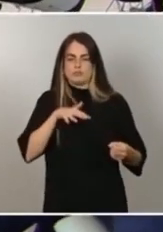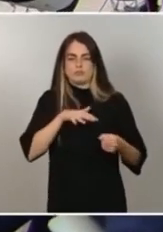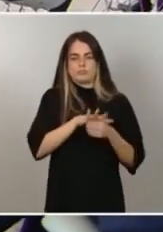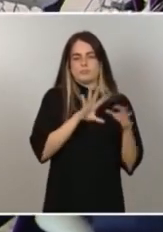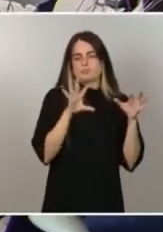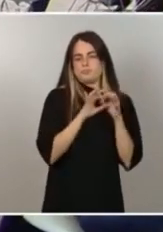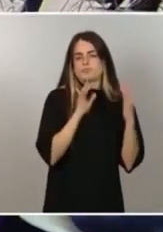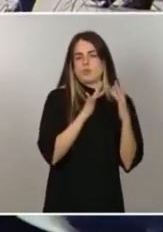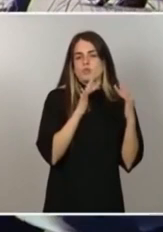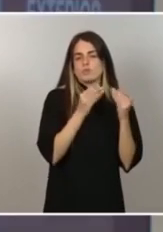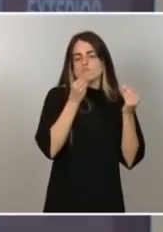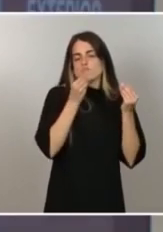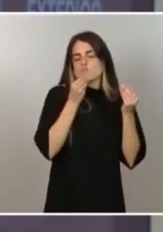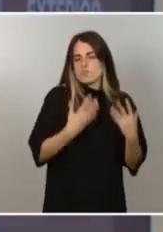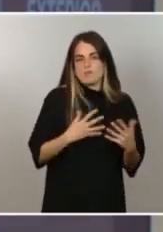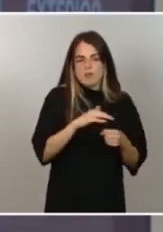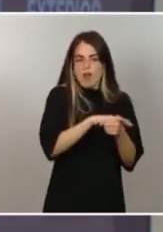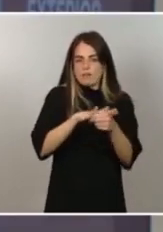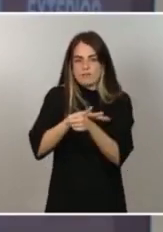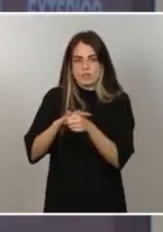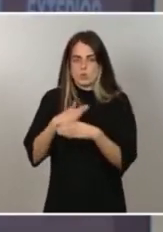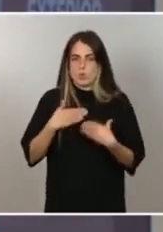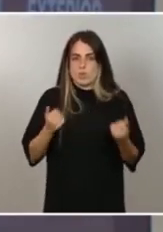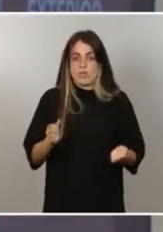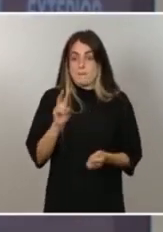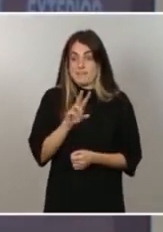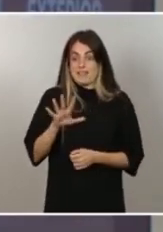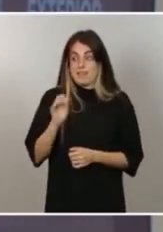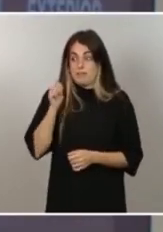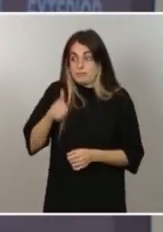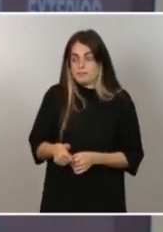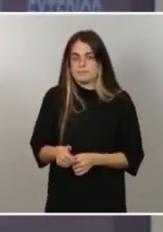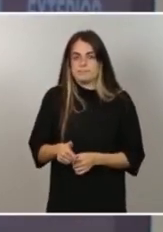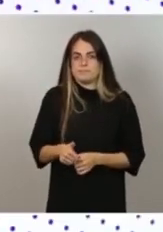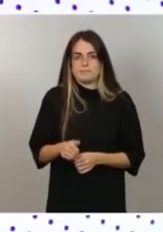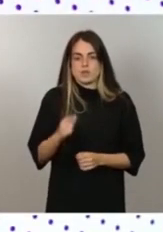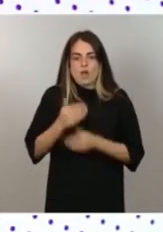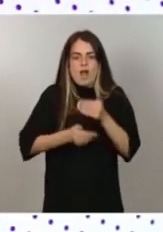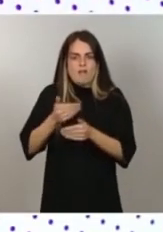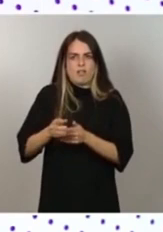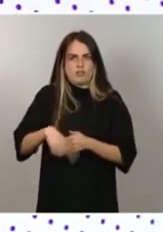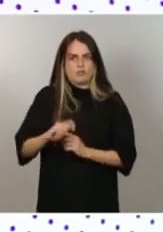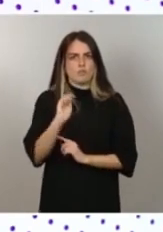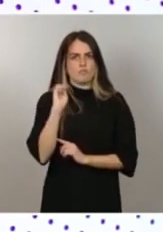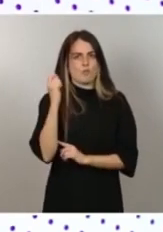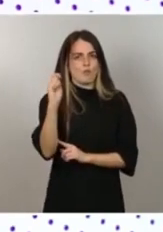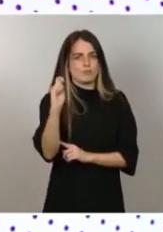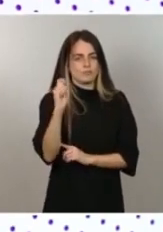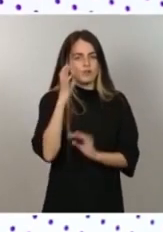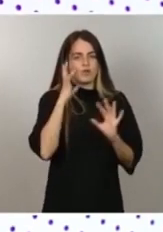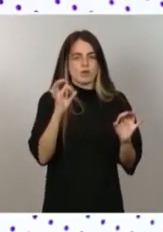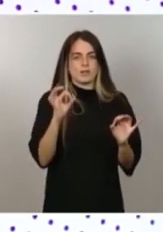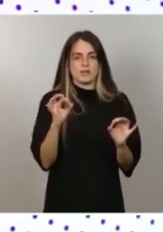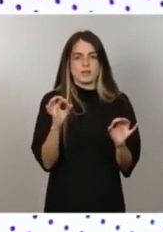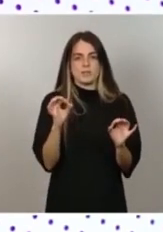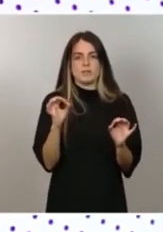de lo que se está denunciando ya sería escandaloso. El 100% de todo lo que se está denunciando no entra en cabeza humana. O sea, yo cuando